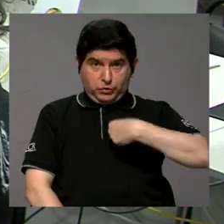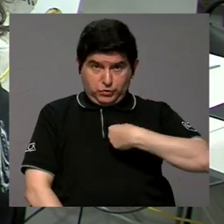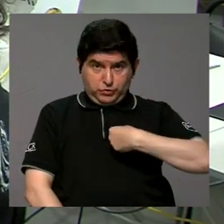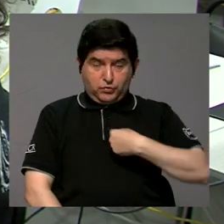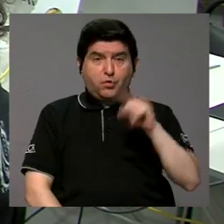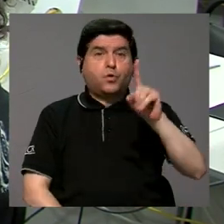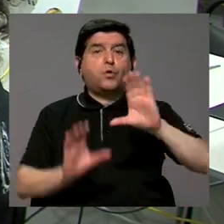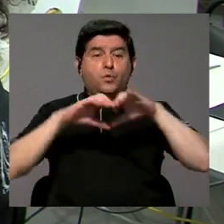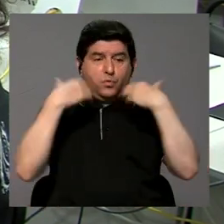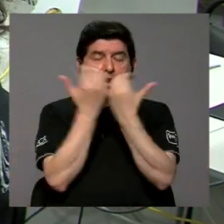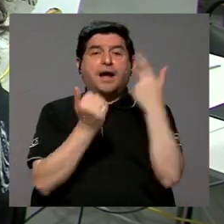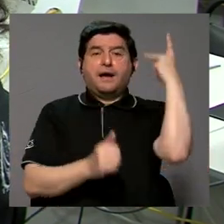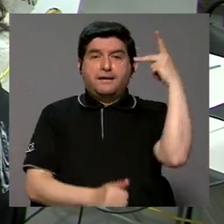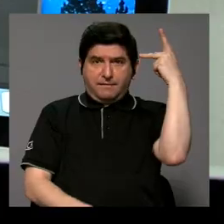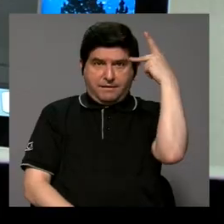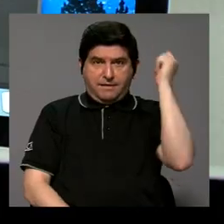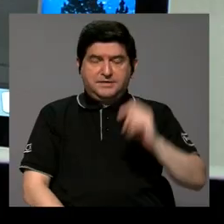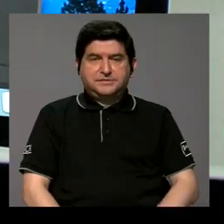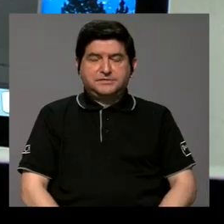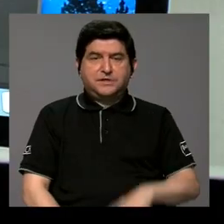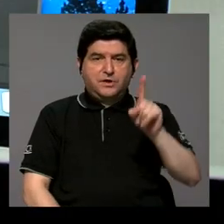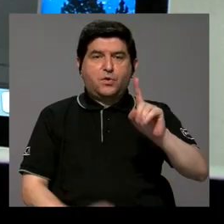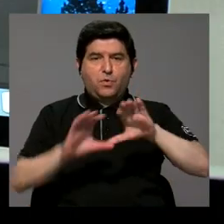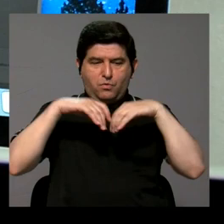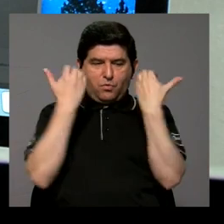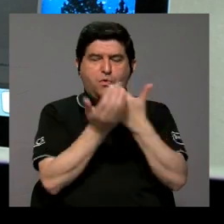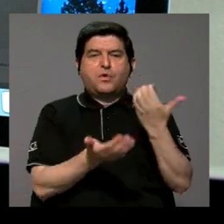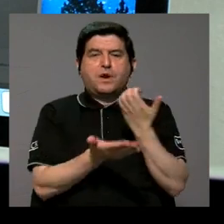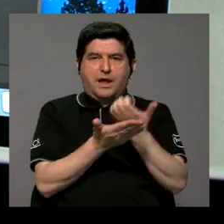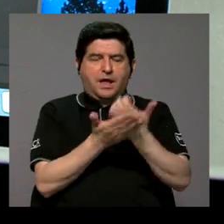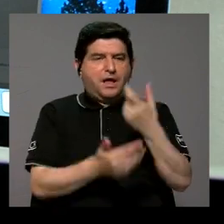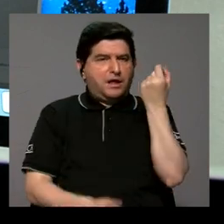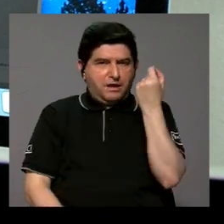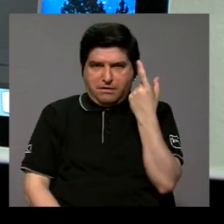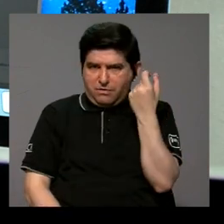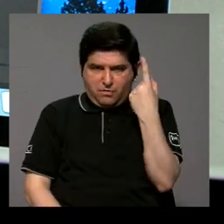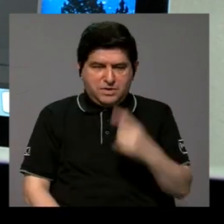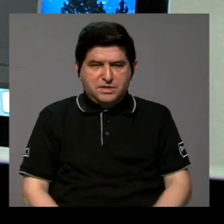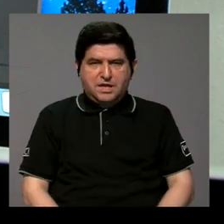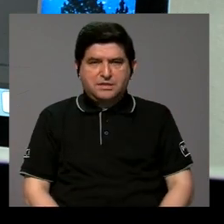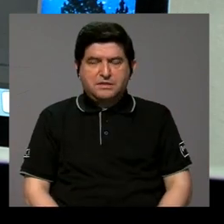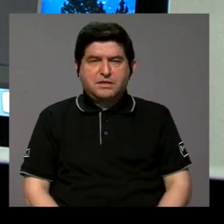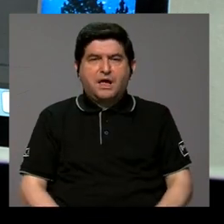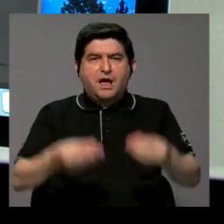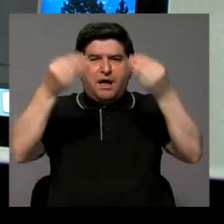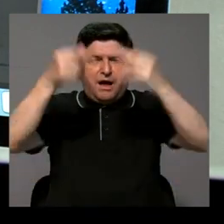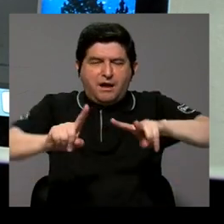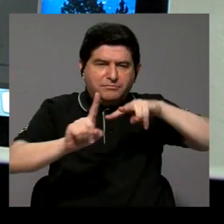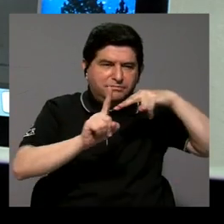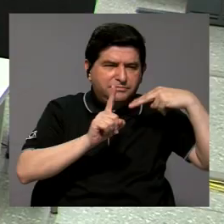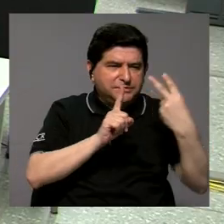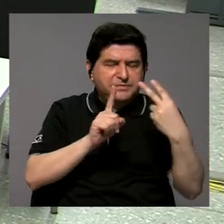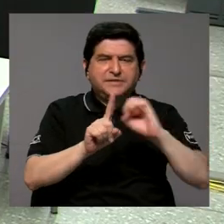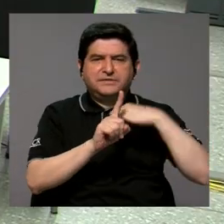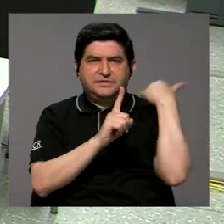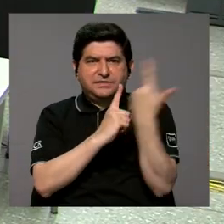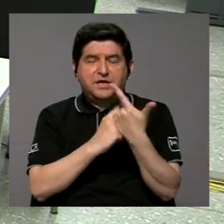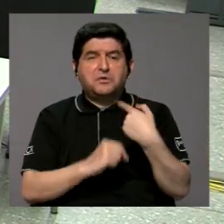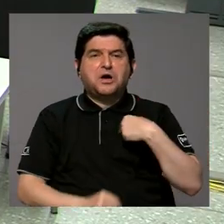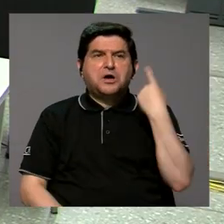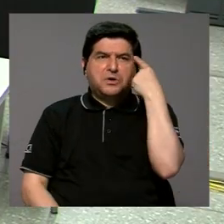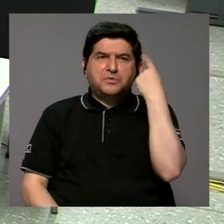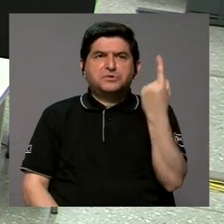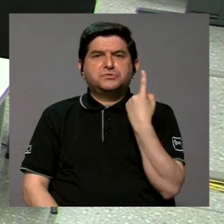una clase política, yo tengo una clase económica que no entiende, ha perdido la perspectiva de ese pacto social y pienso